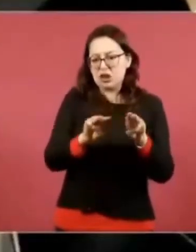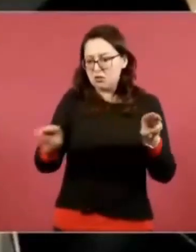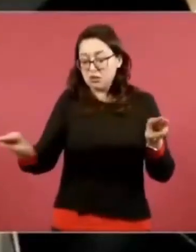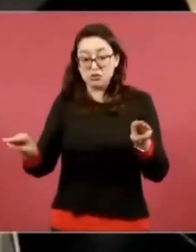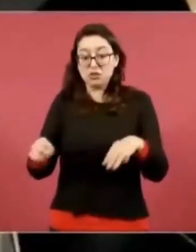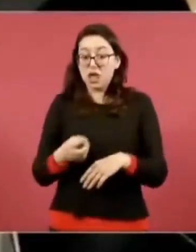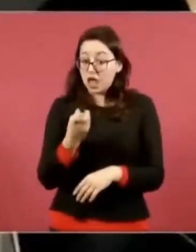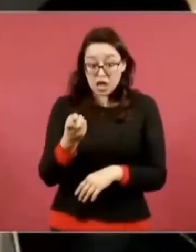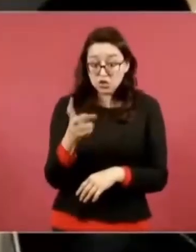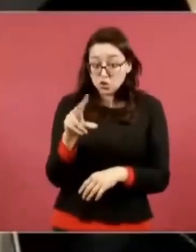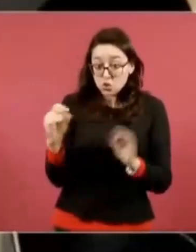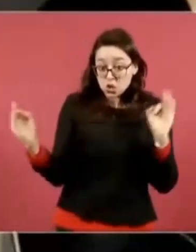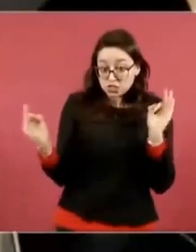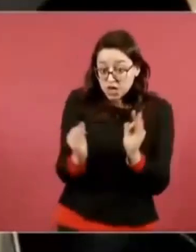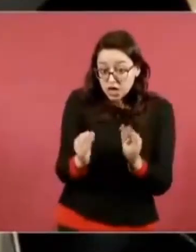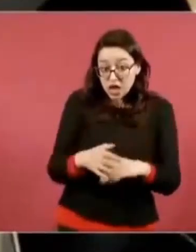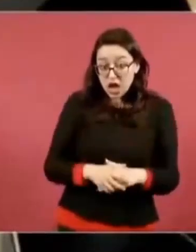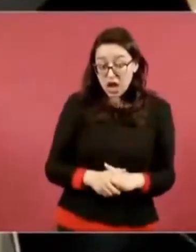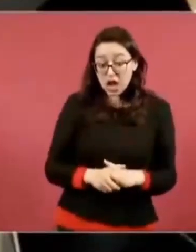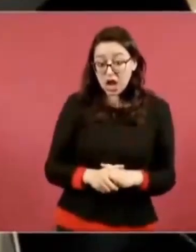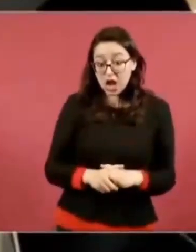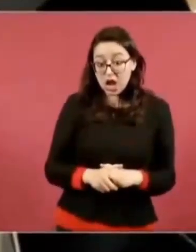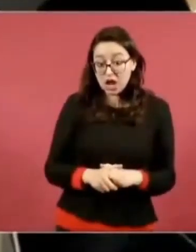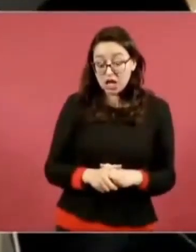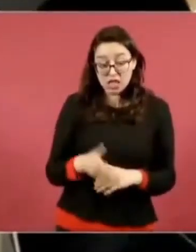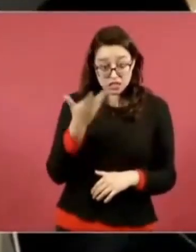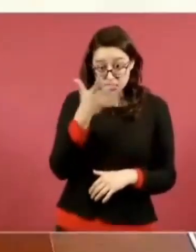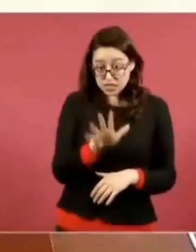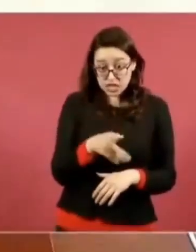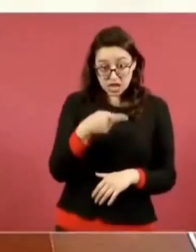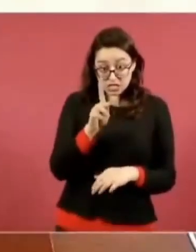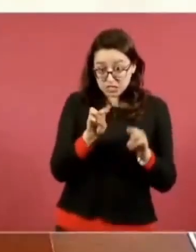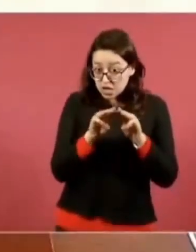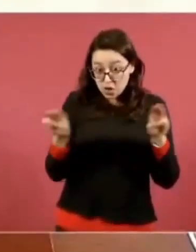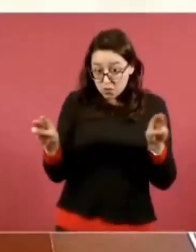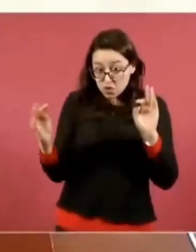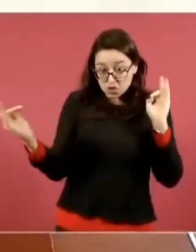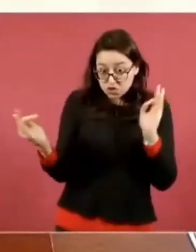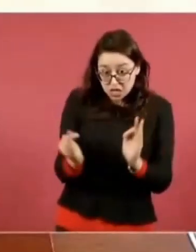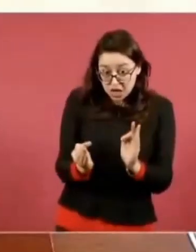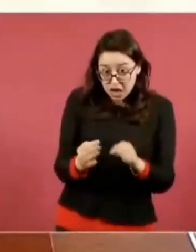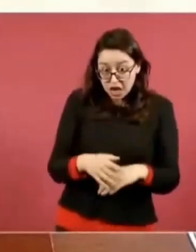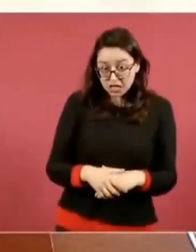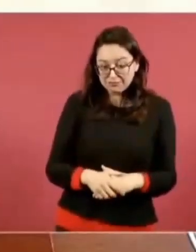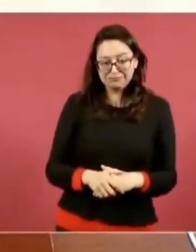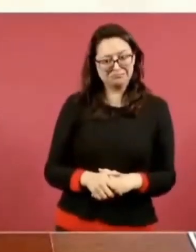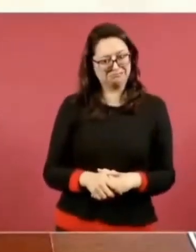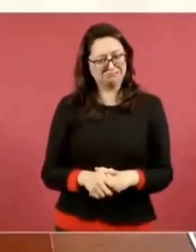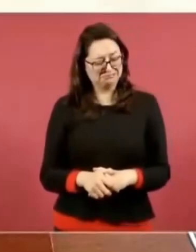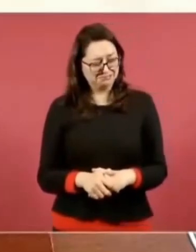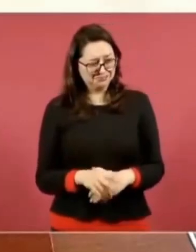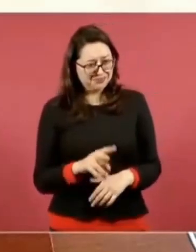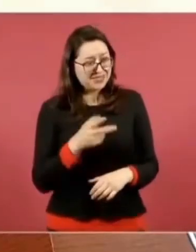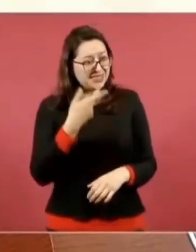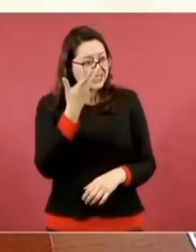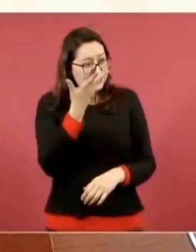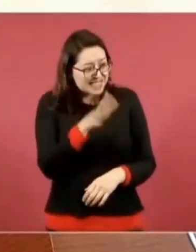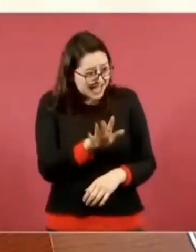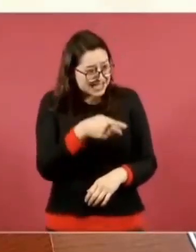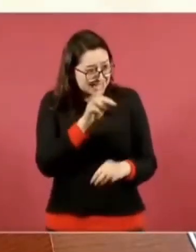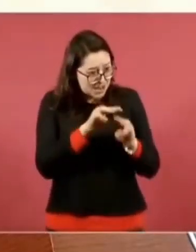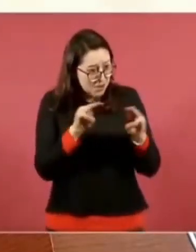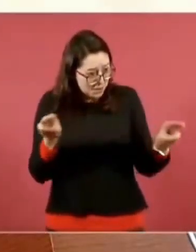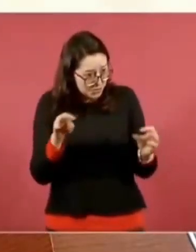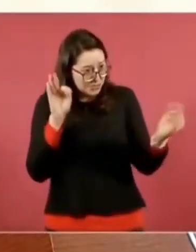no es muy cerca la zona arqueológica, la preservación. No, 10 kilómetros, no.